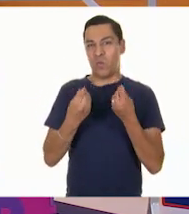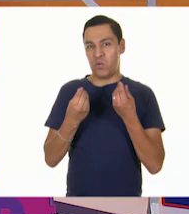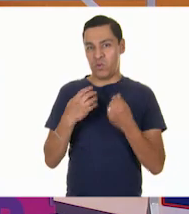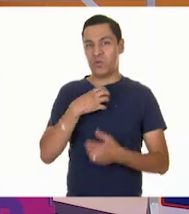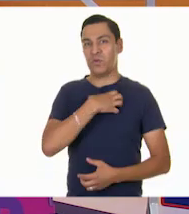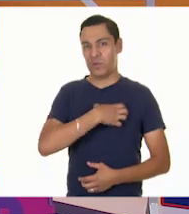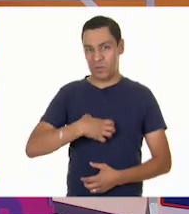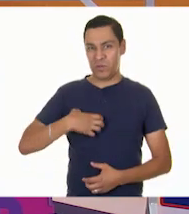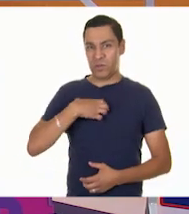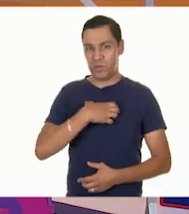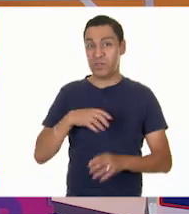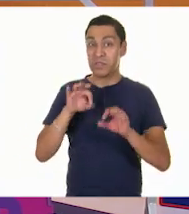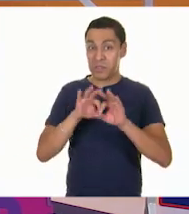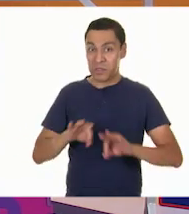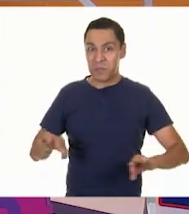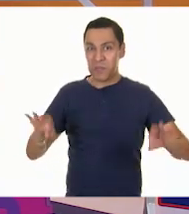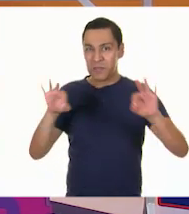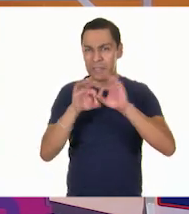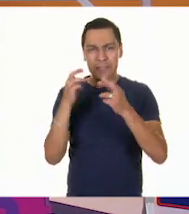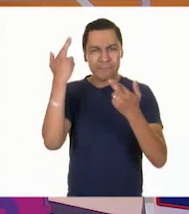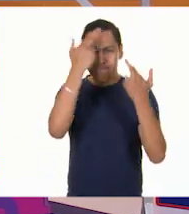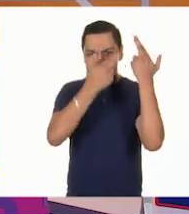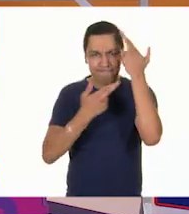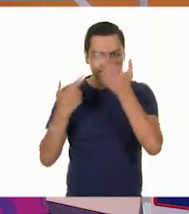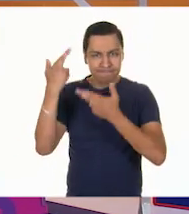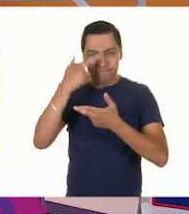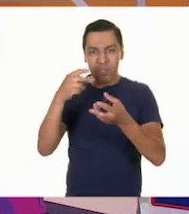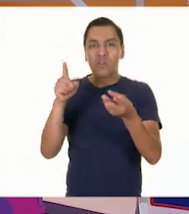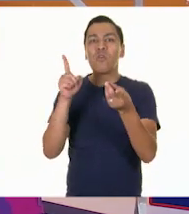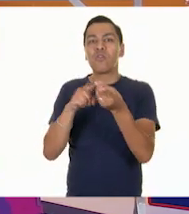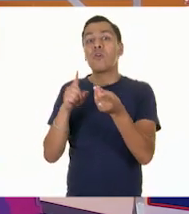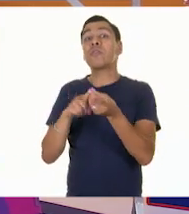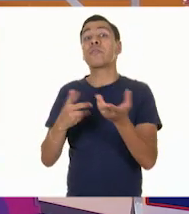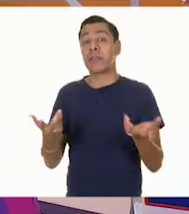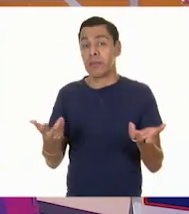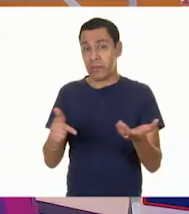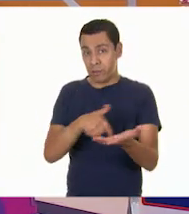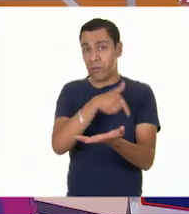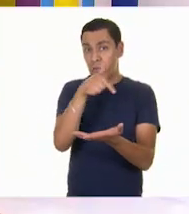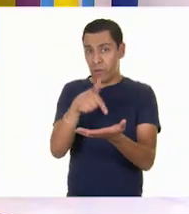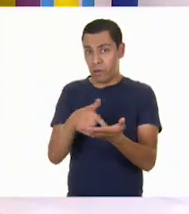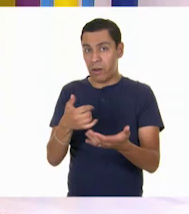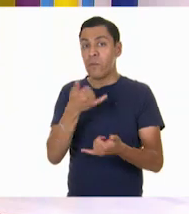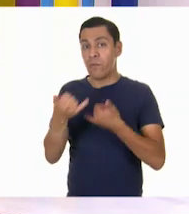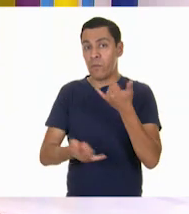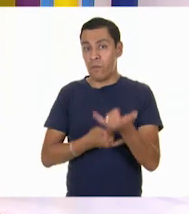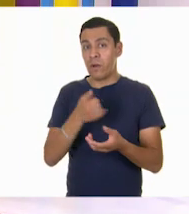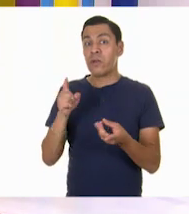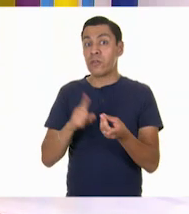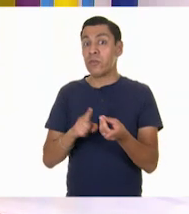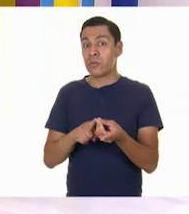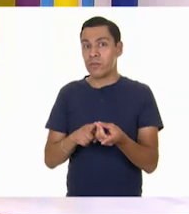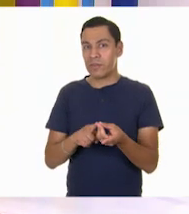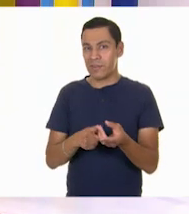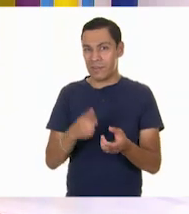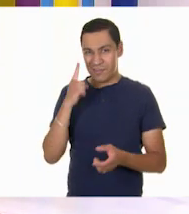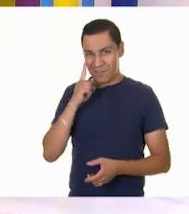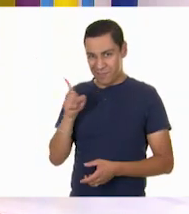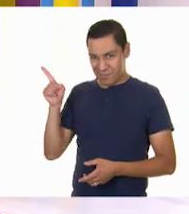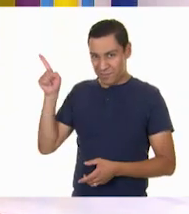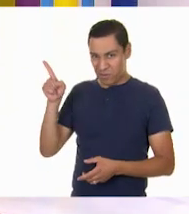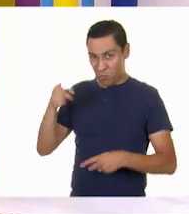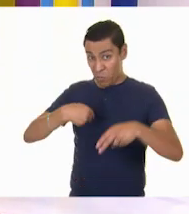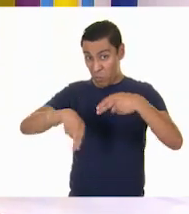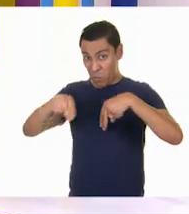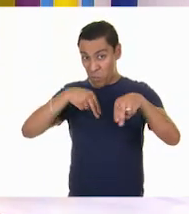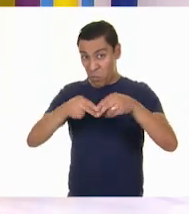pero que también es importante revisar dónde la vamos a llevar a cabo. Claro, por ejemplo, no podemos jugar fútbol dentro de la